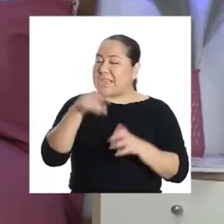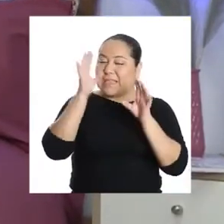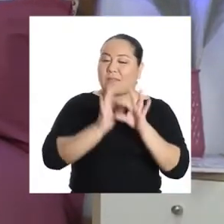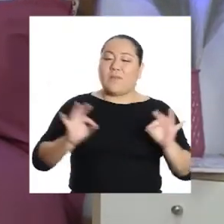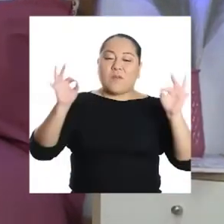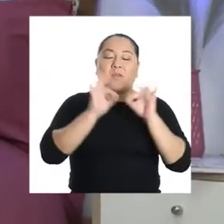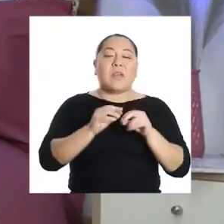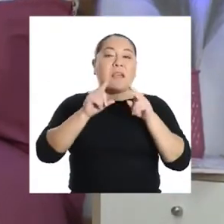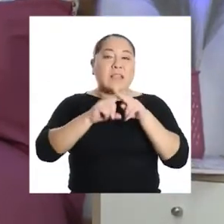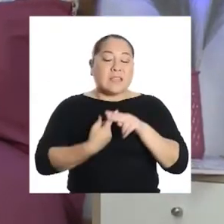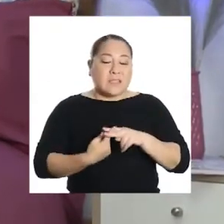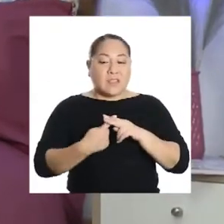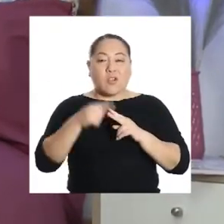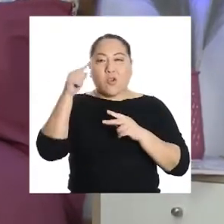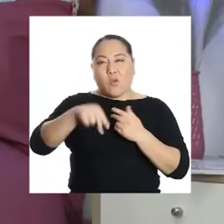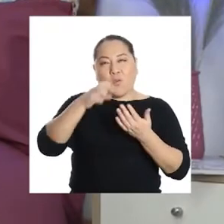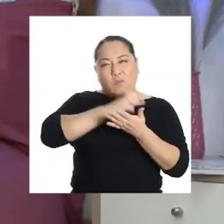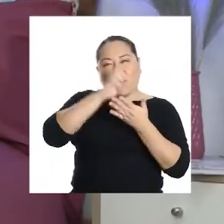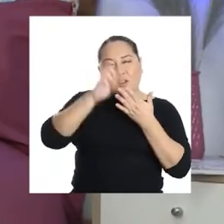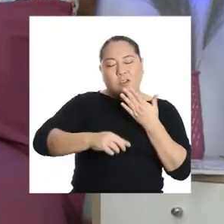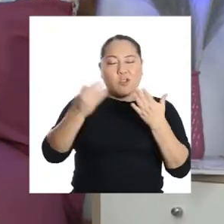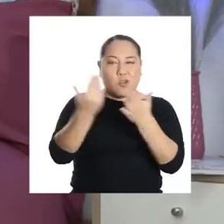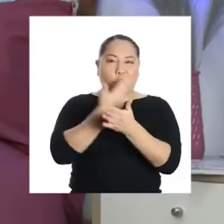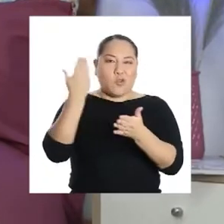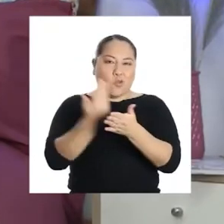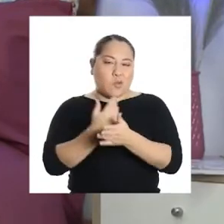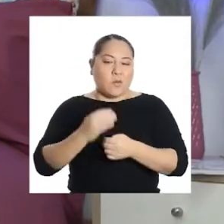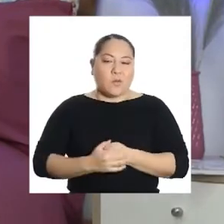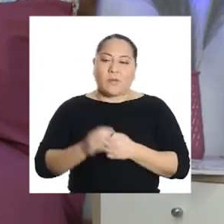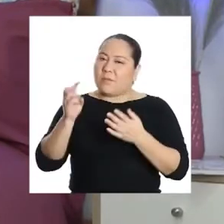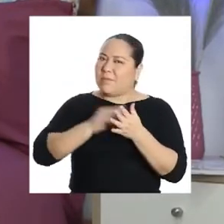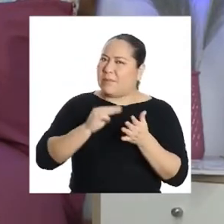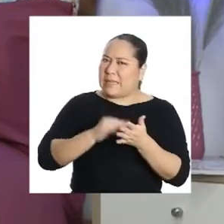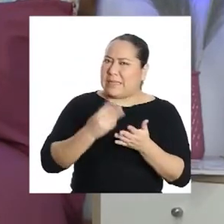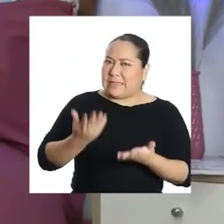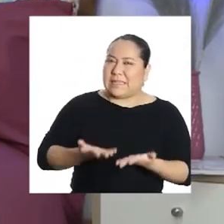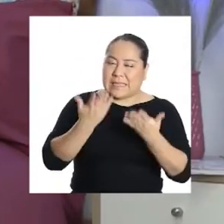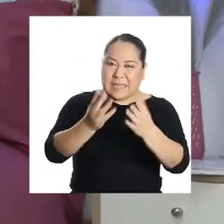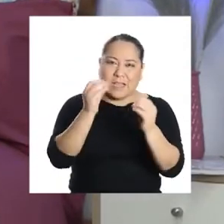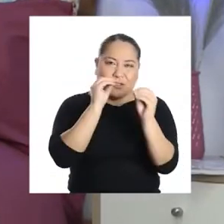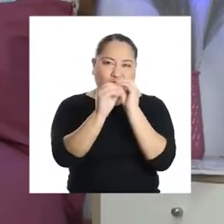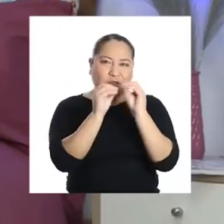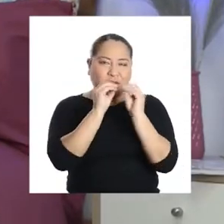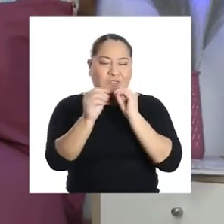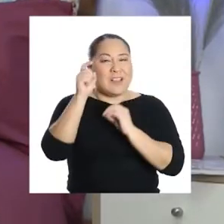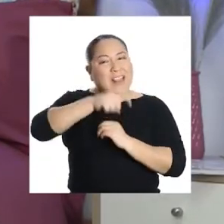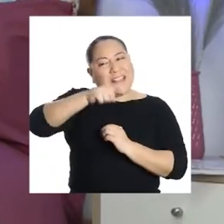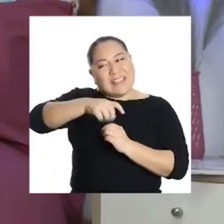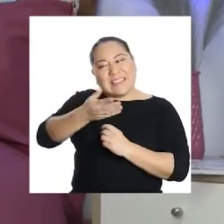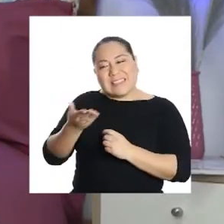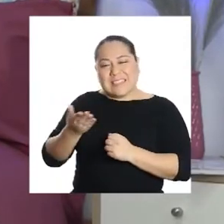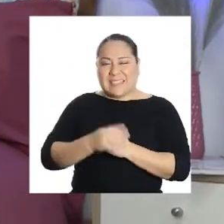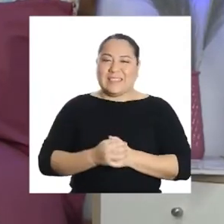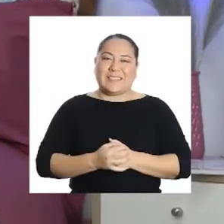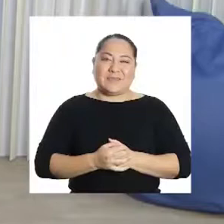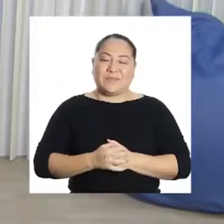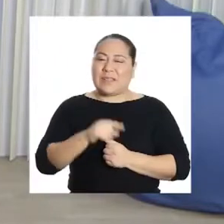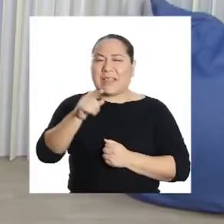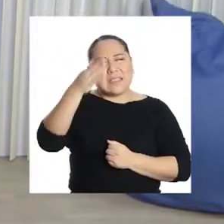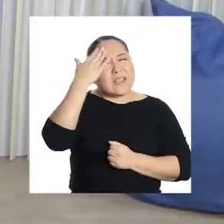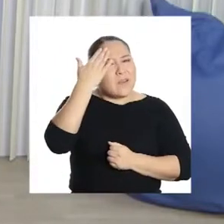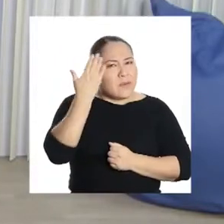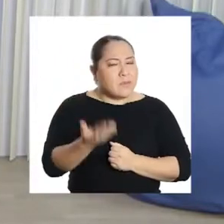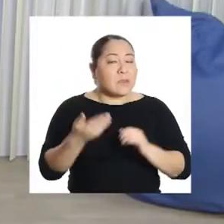¡Qué importante es iniciar con un proyecto innovador! Y más aún, si da soluciones a nuestras necesidades.